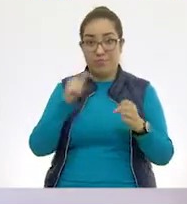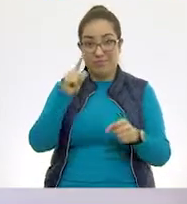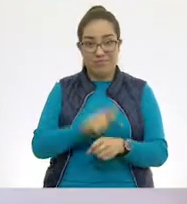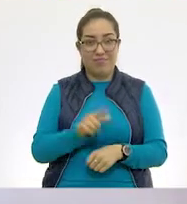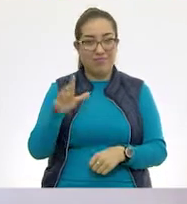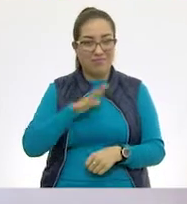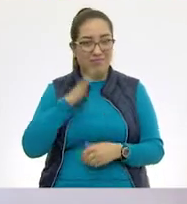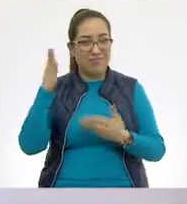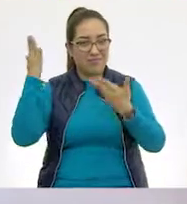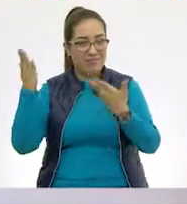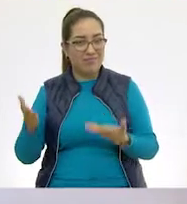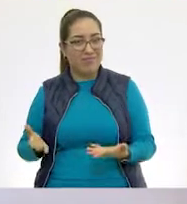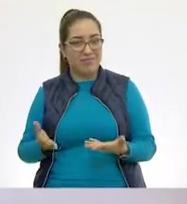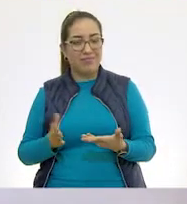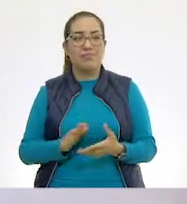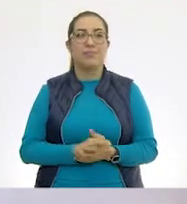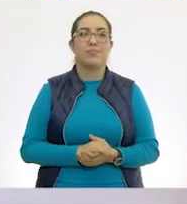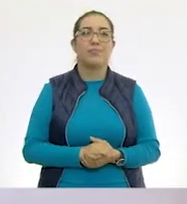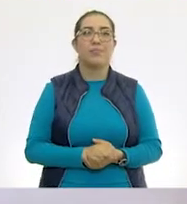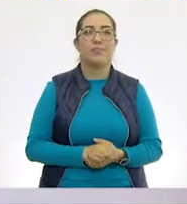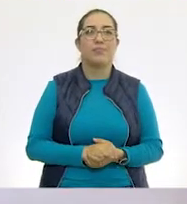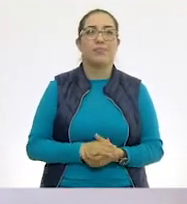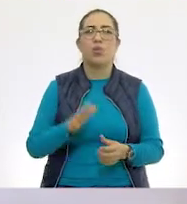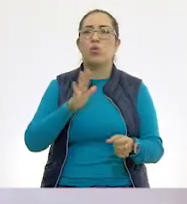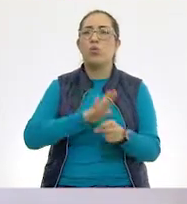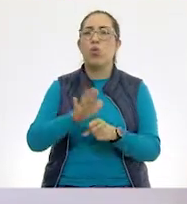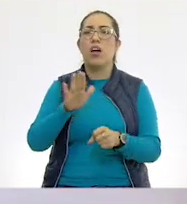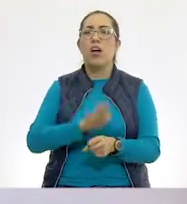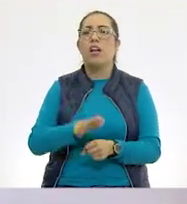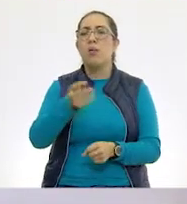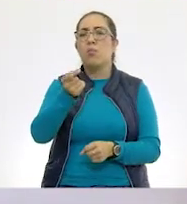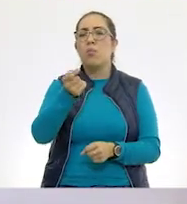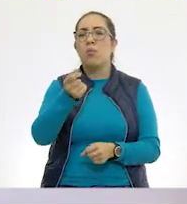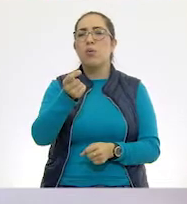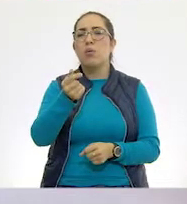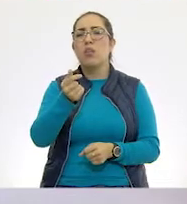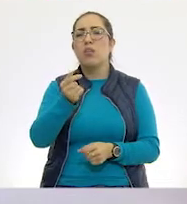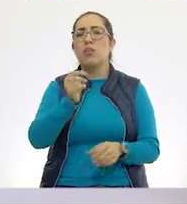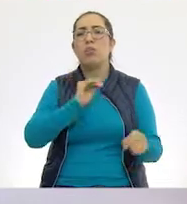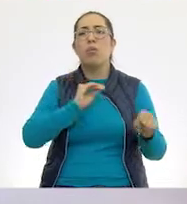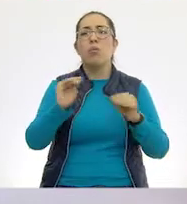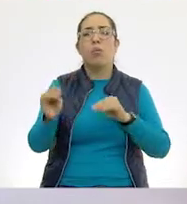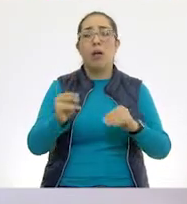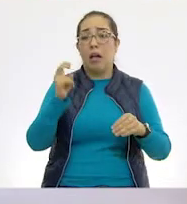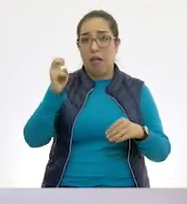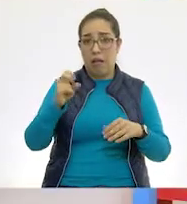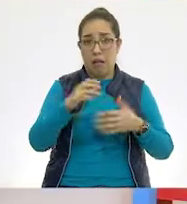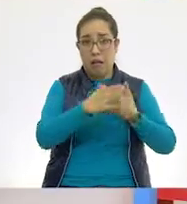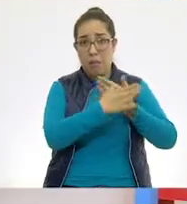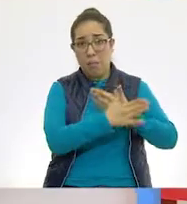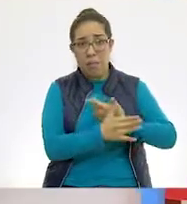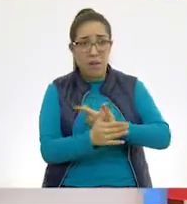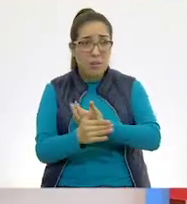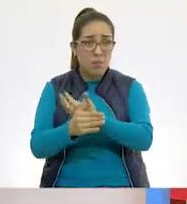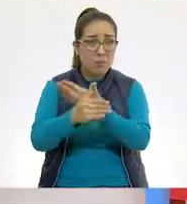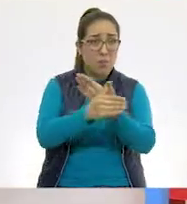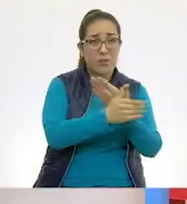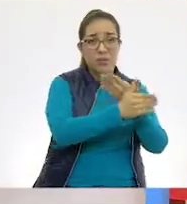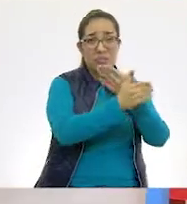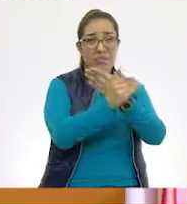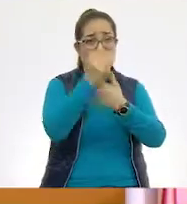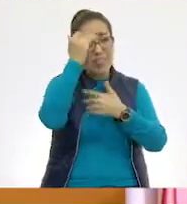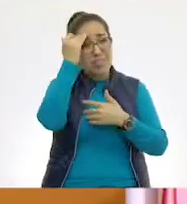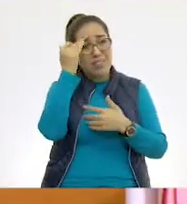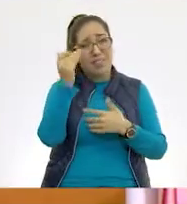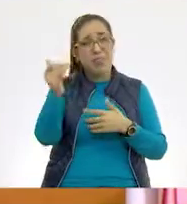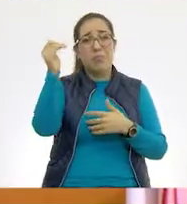aquí, ¿cuáles se mueven poco? Una mariposa, por ejemplo, está volando todo el tiempo. Todo el tiempo y todo el tiempo está volando.